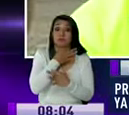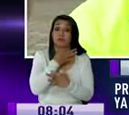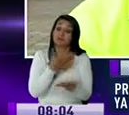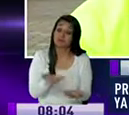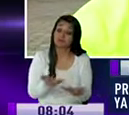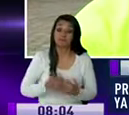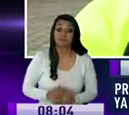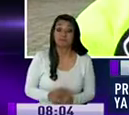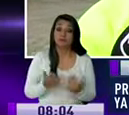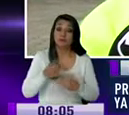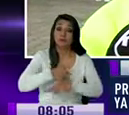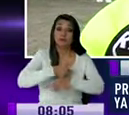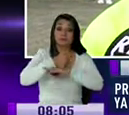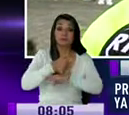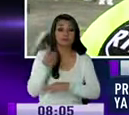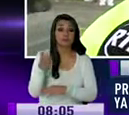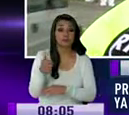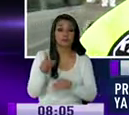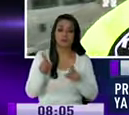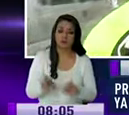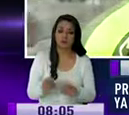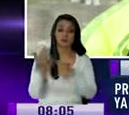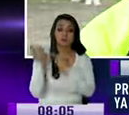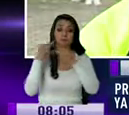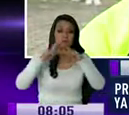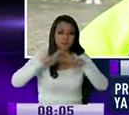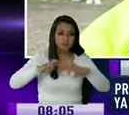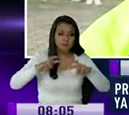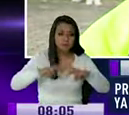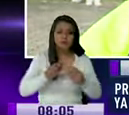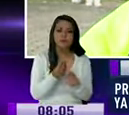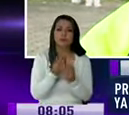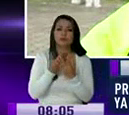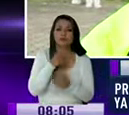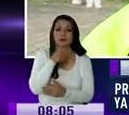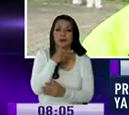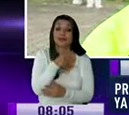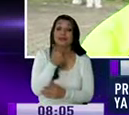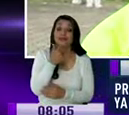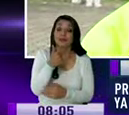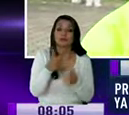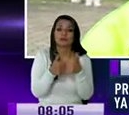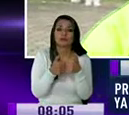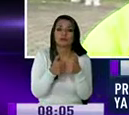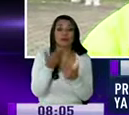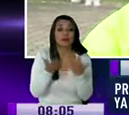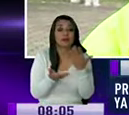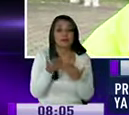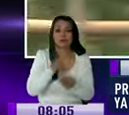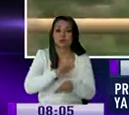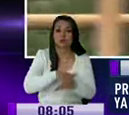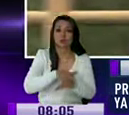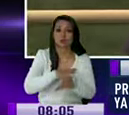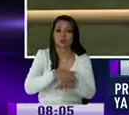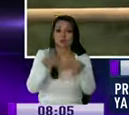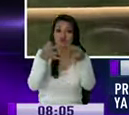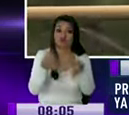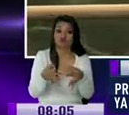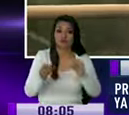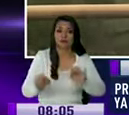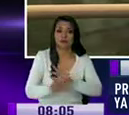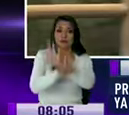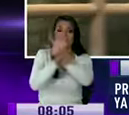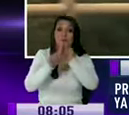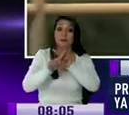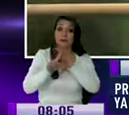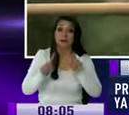Ahora, la autoridad tendrá que darnos pistas, aparentemente es del novio, aparentemente, no está claro, pero